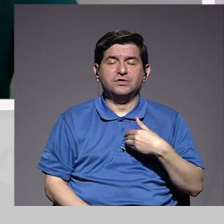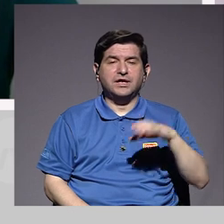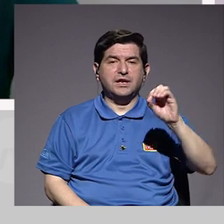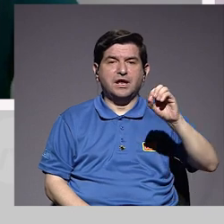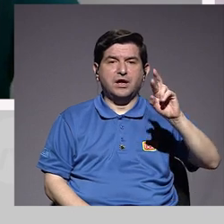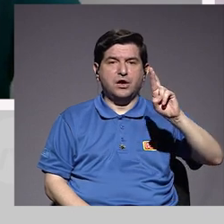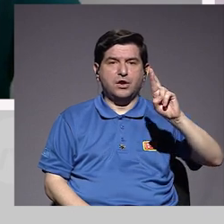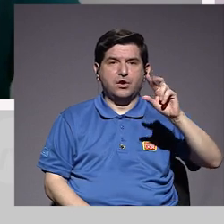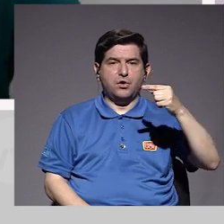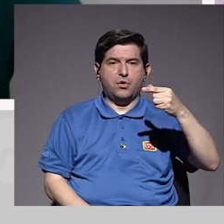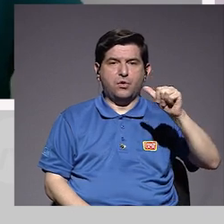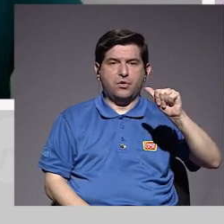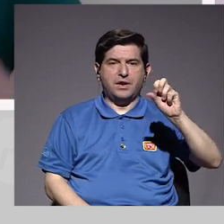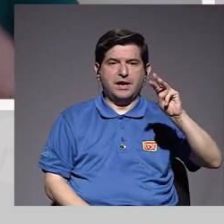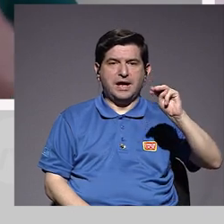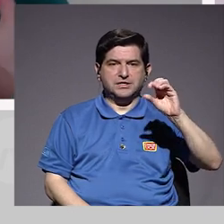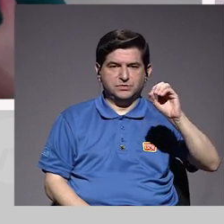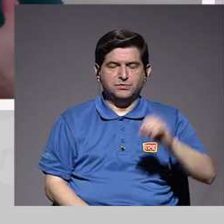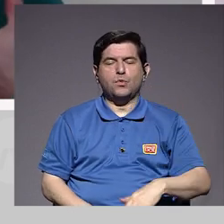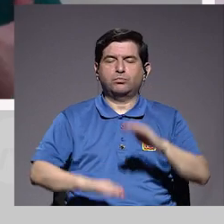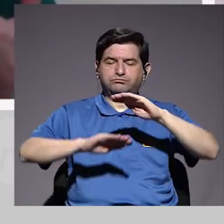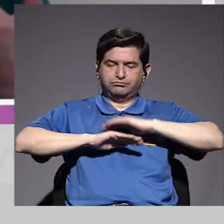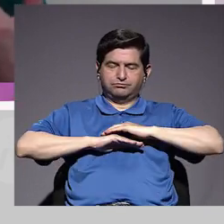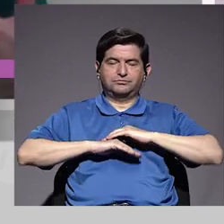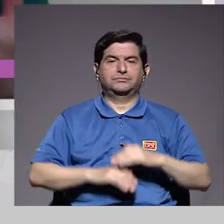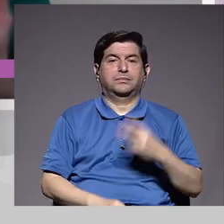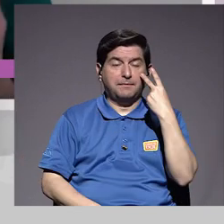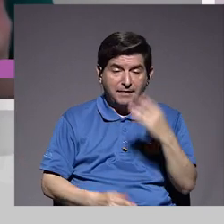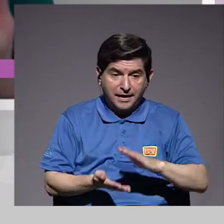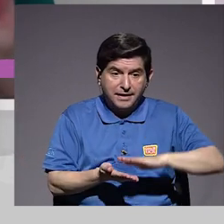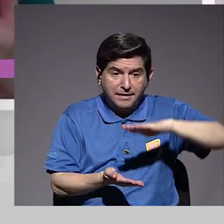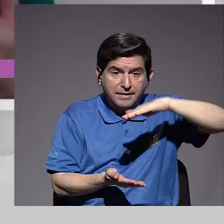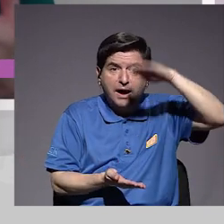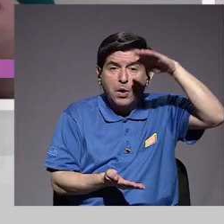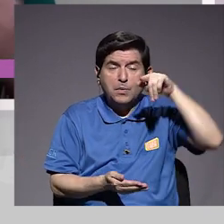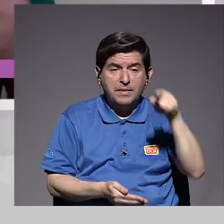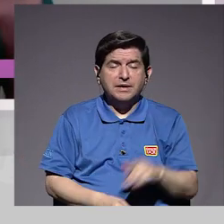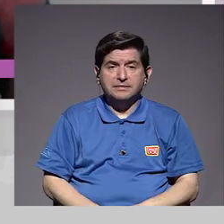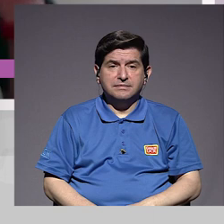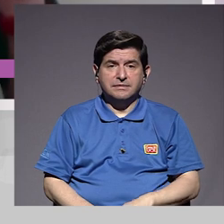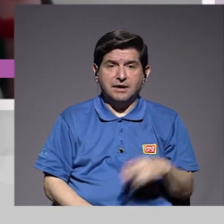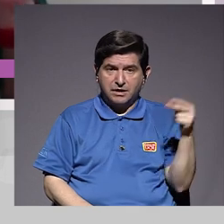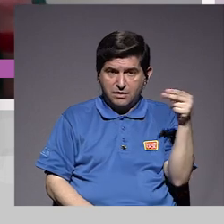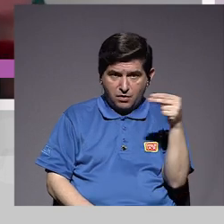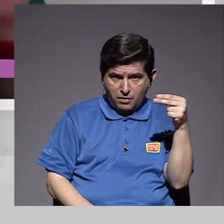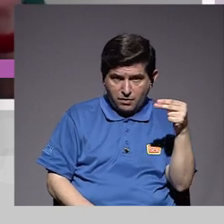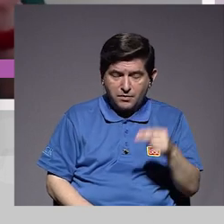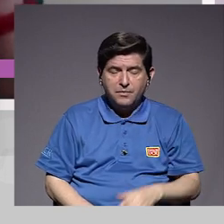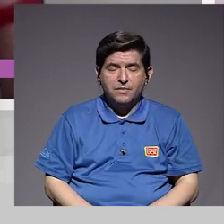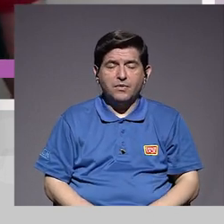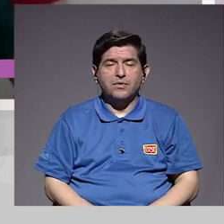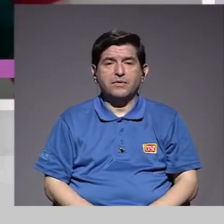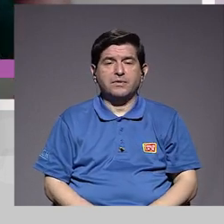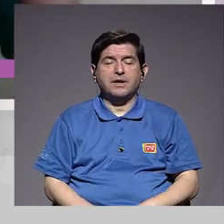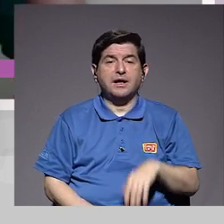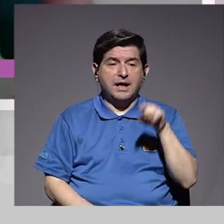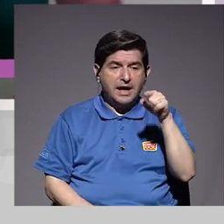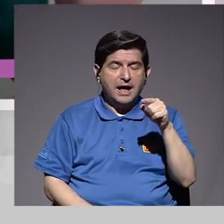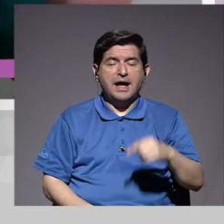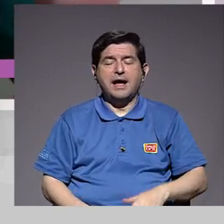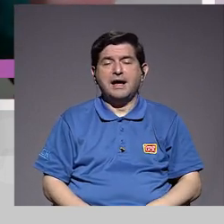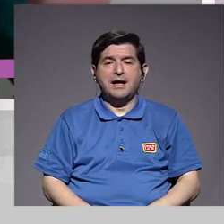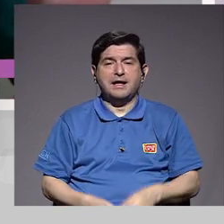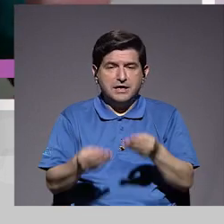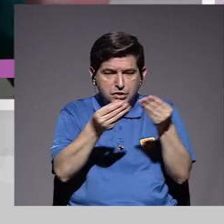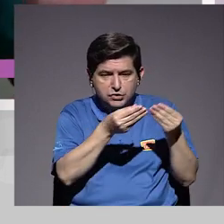satisfactorios. Entonces, claro, cuando vemos que estamos aumentando estas interleuquinas a nivel